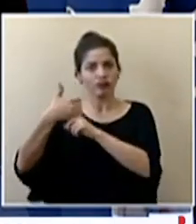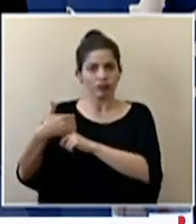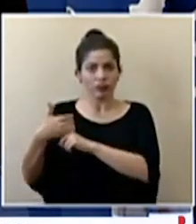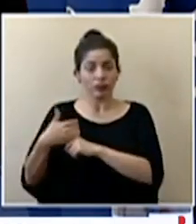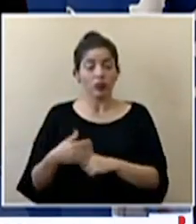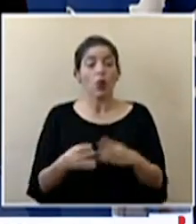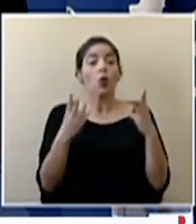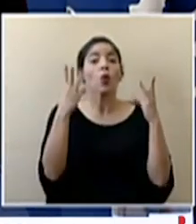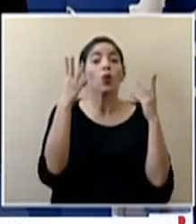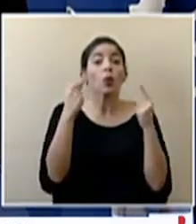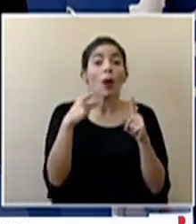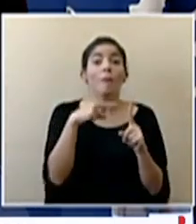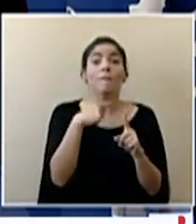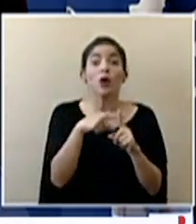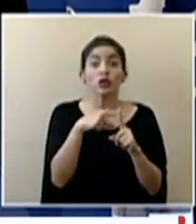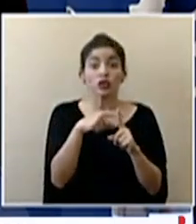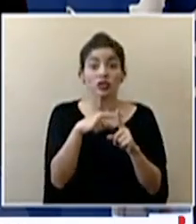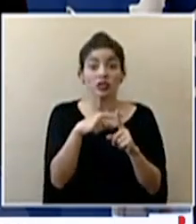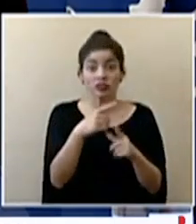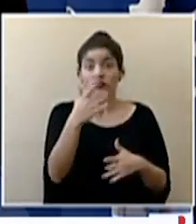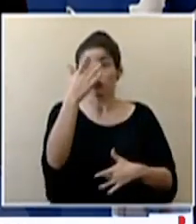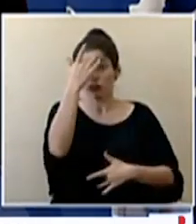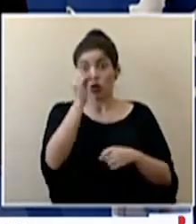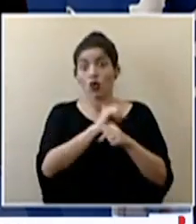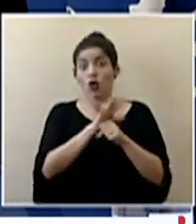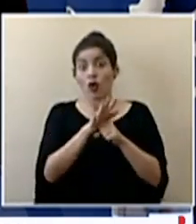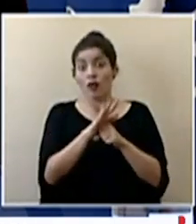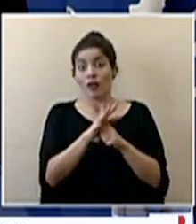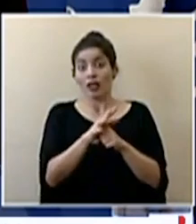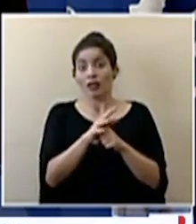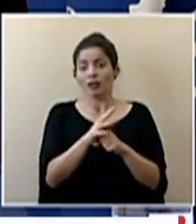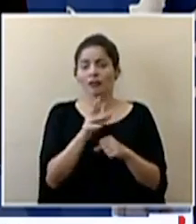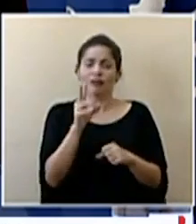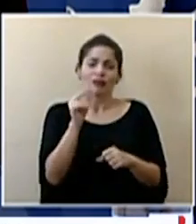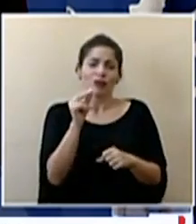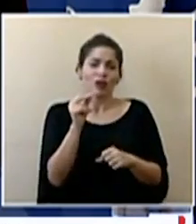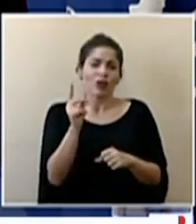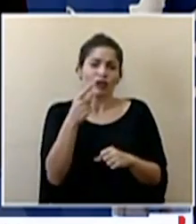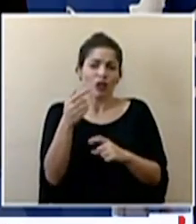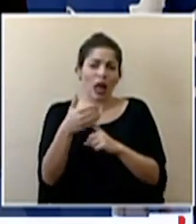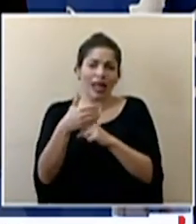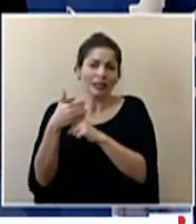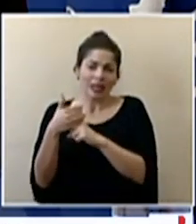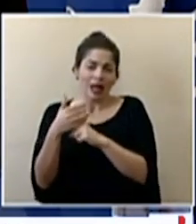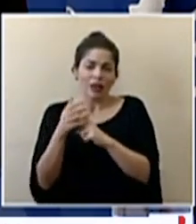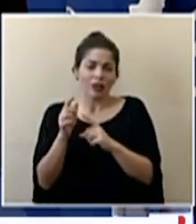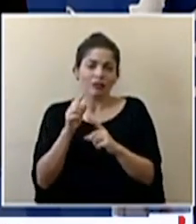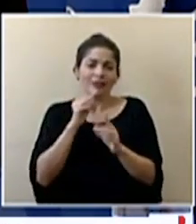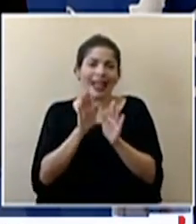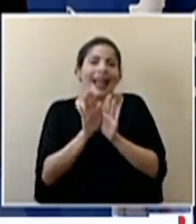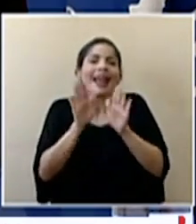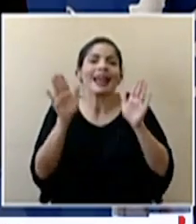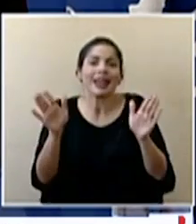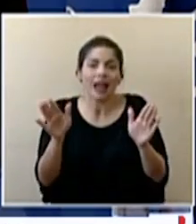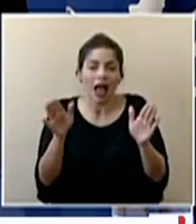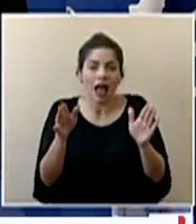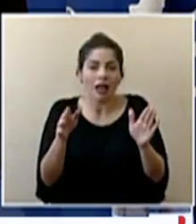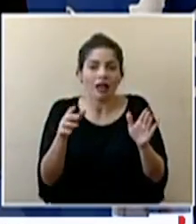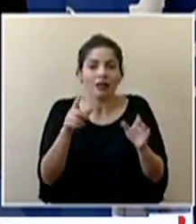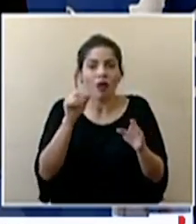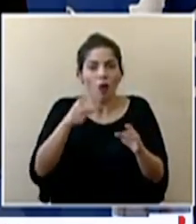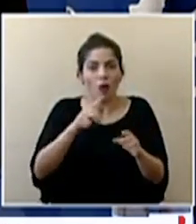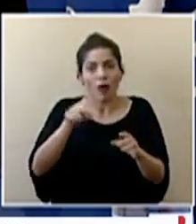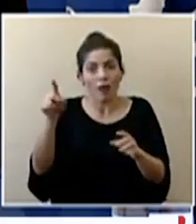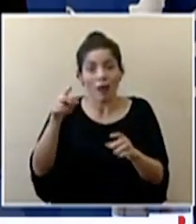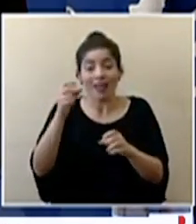positivos que ya dieron positivos no sólo no necesariamente de esos aislados sino de que generaron ese aislamiento